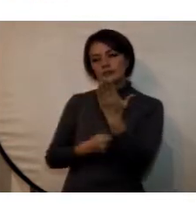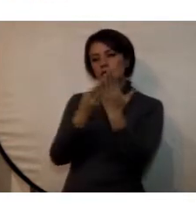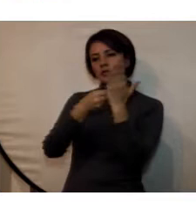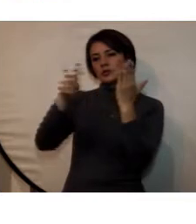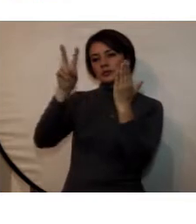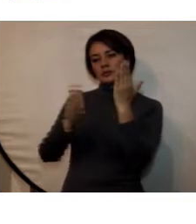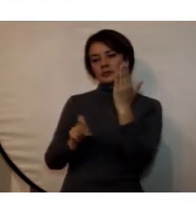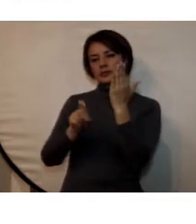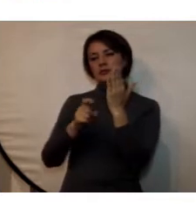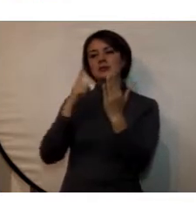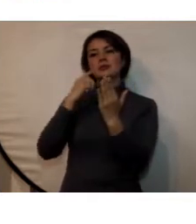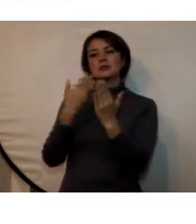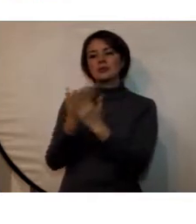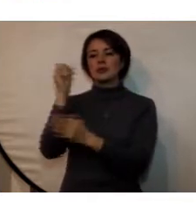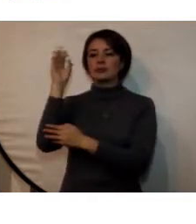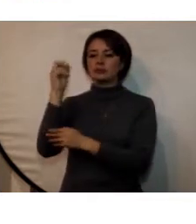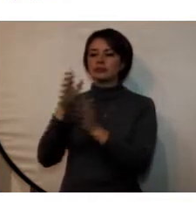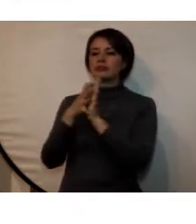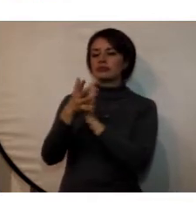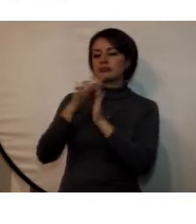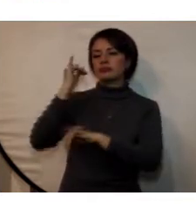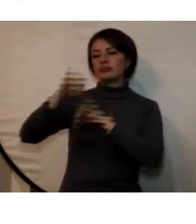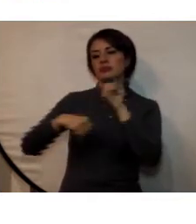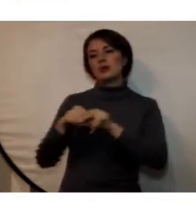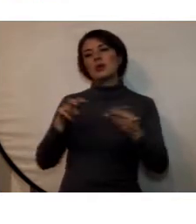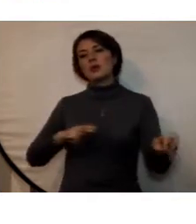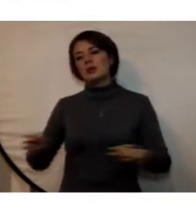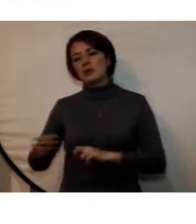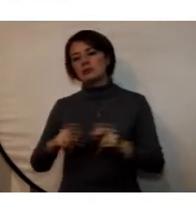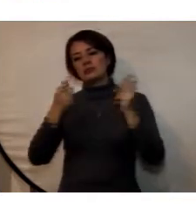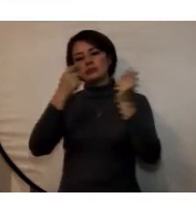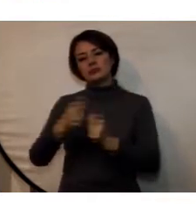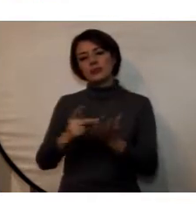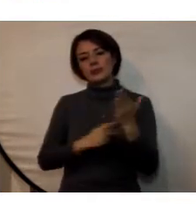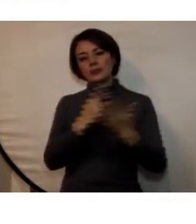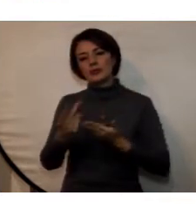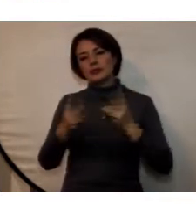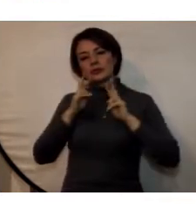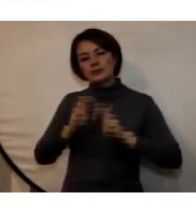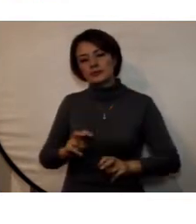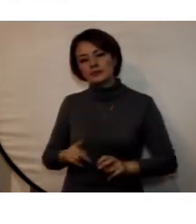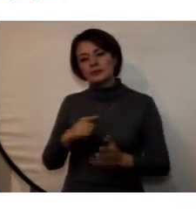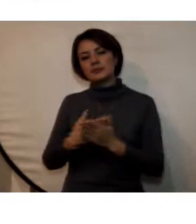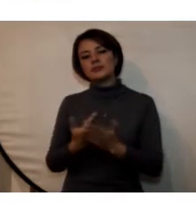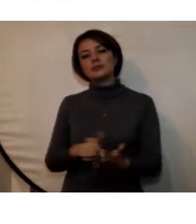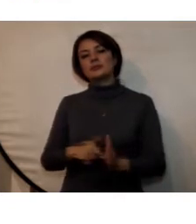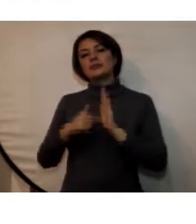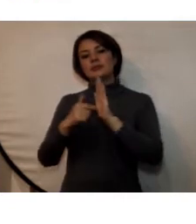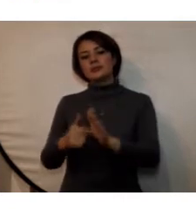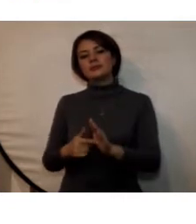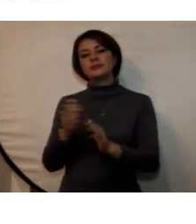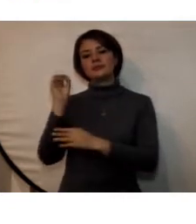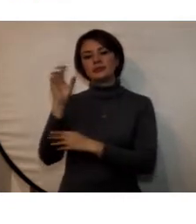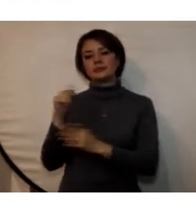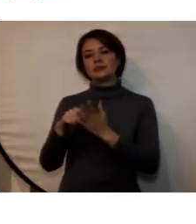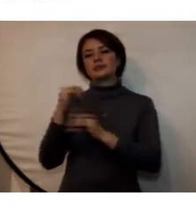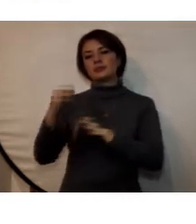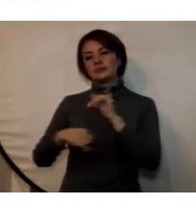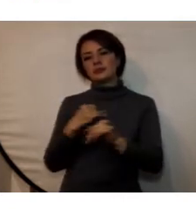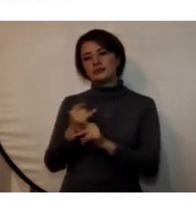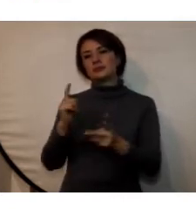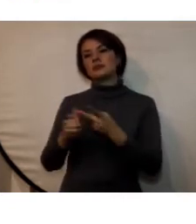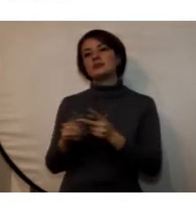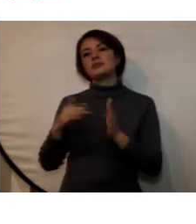publicaciones y ponencias internacionales movilidades derivadas de proyectos de investigación para la presentación de ponencias internacionales